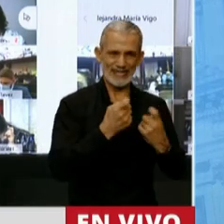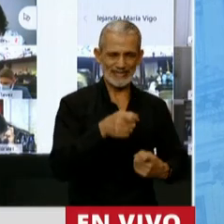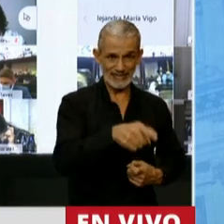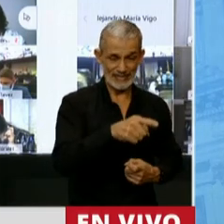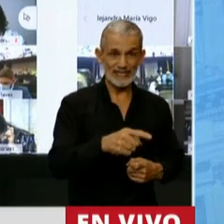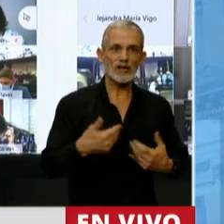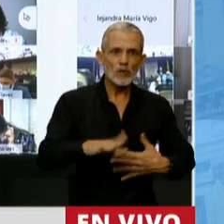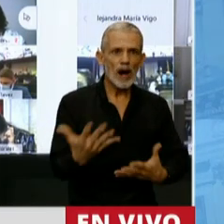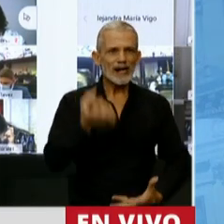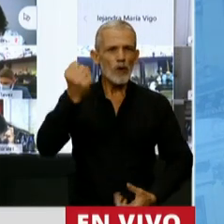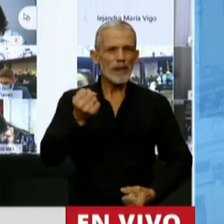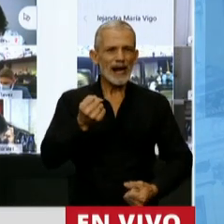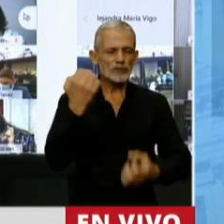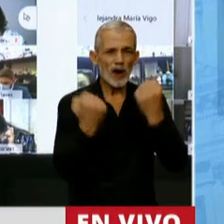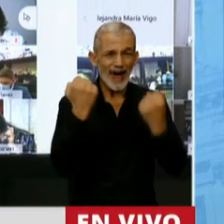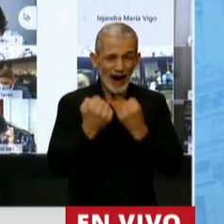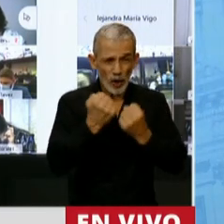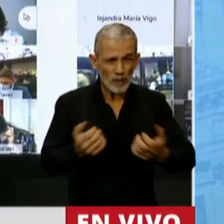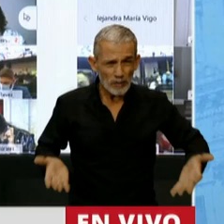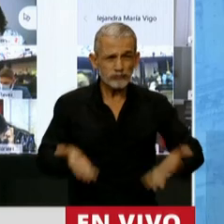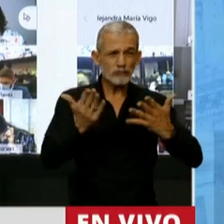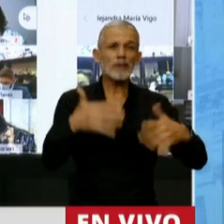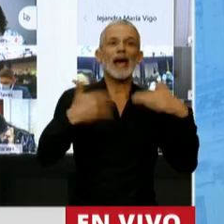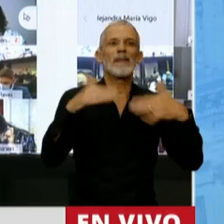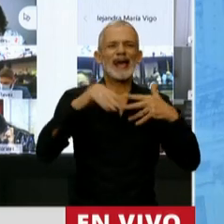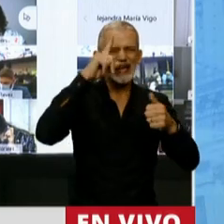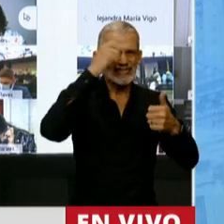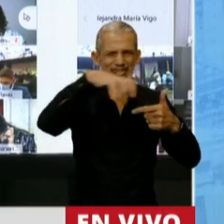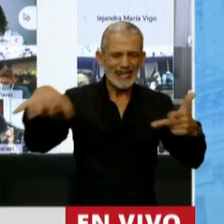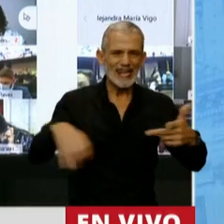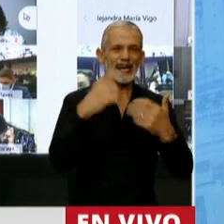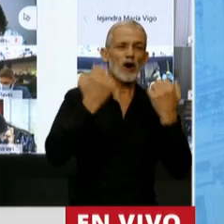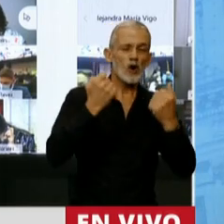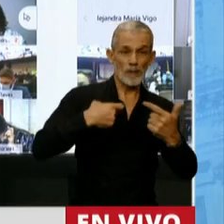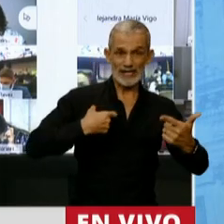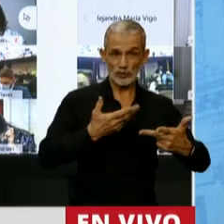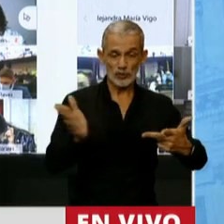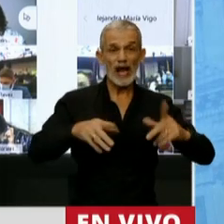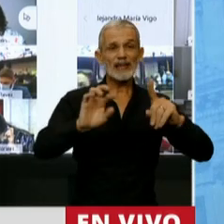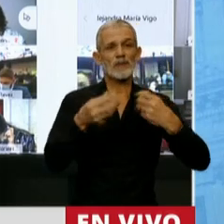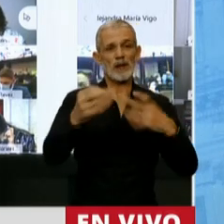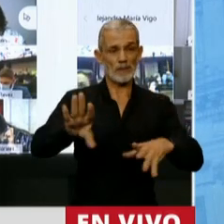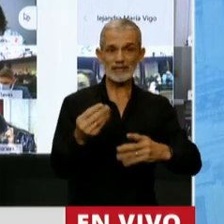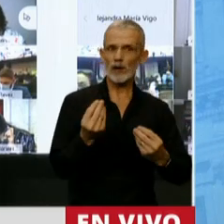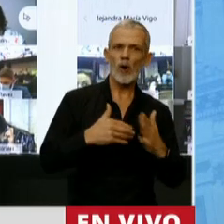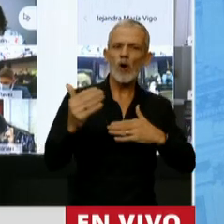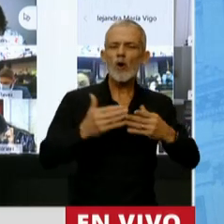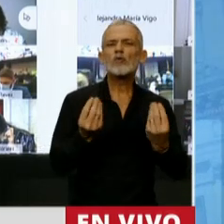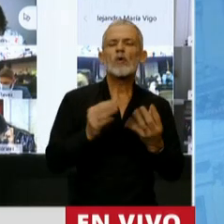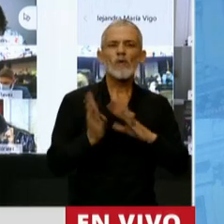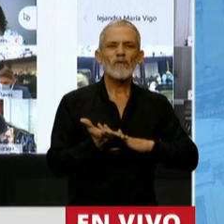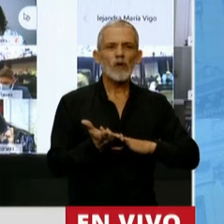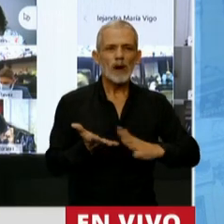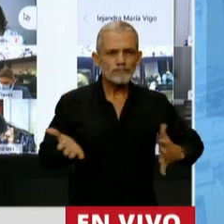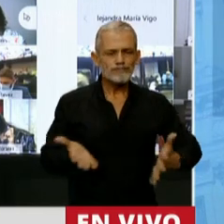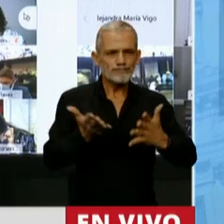impulsar una recuperación económica robusta en el marco de la emergencia sanitaria, económica y social y comenzar a construir un